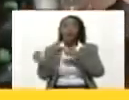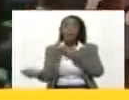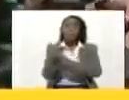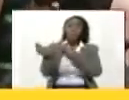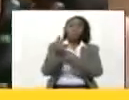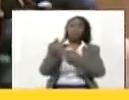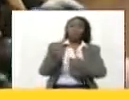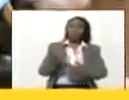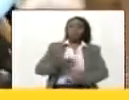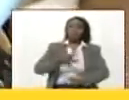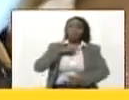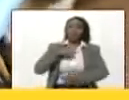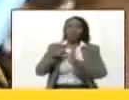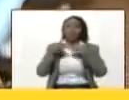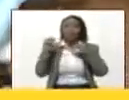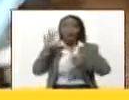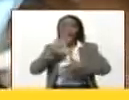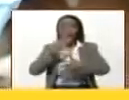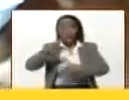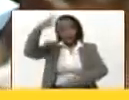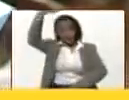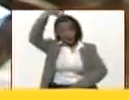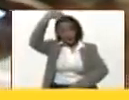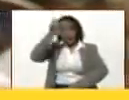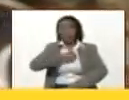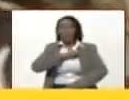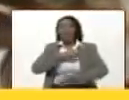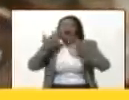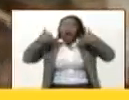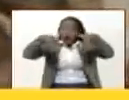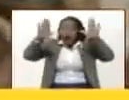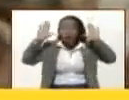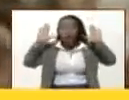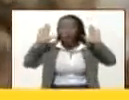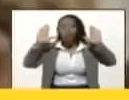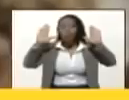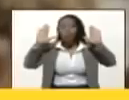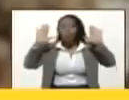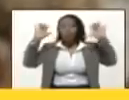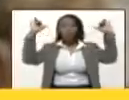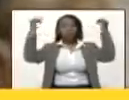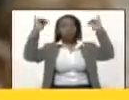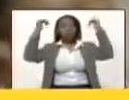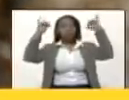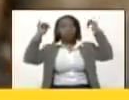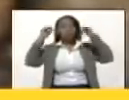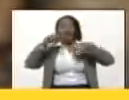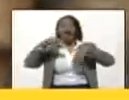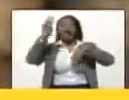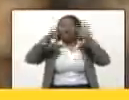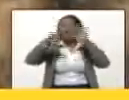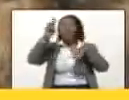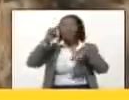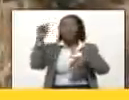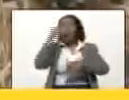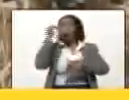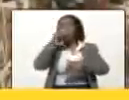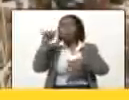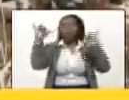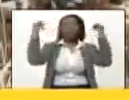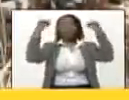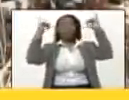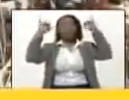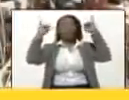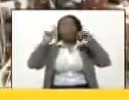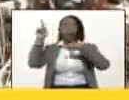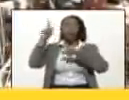que el rey de España aún celebre el 12 de octubre, el día